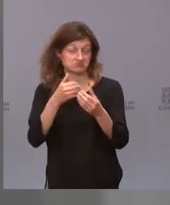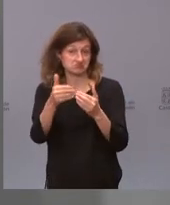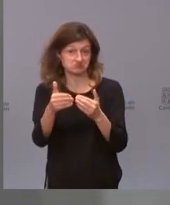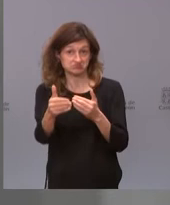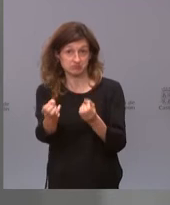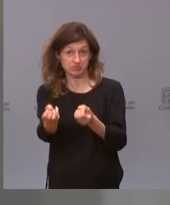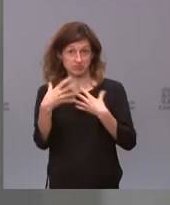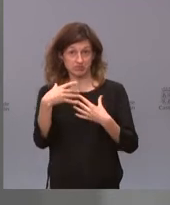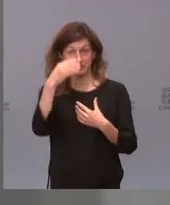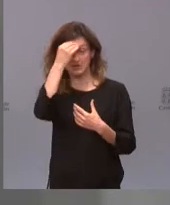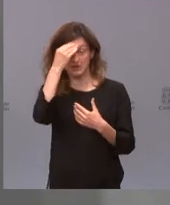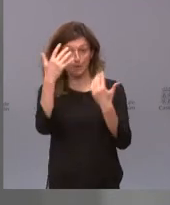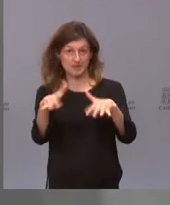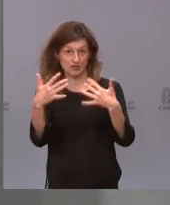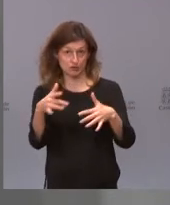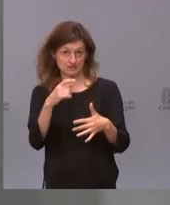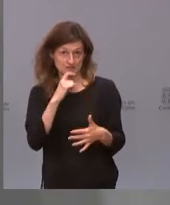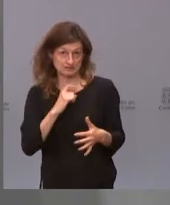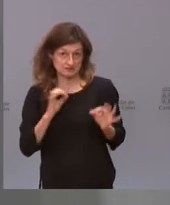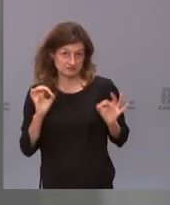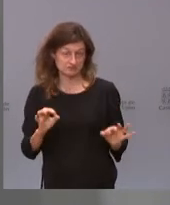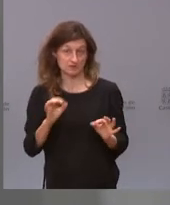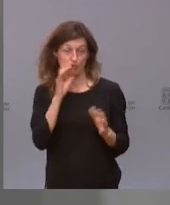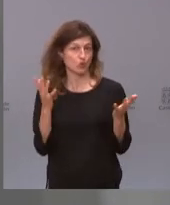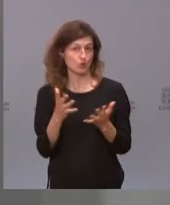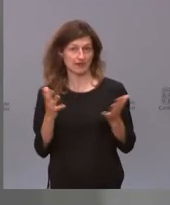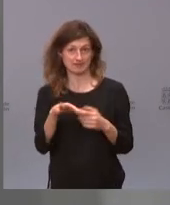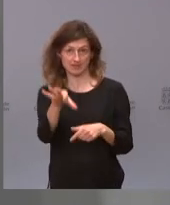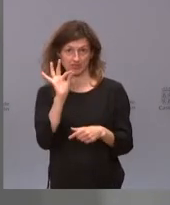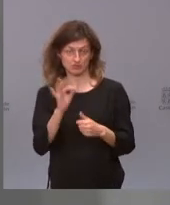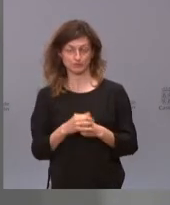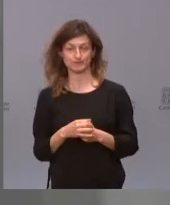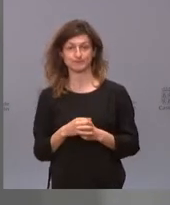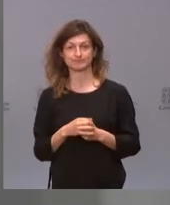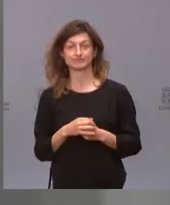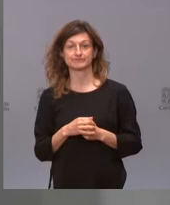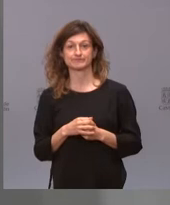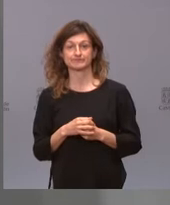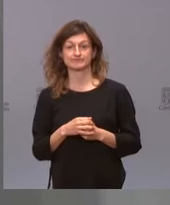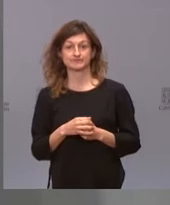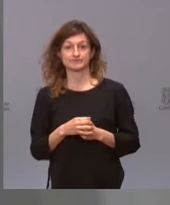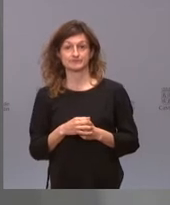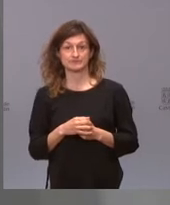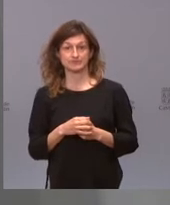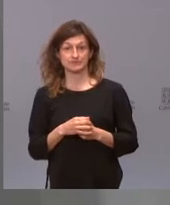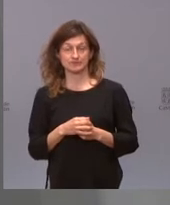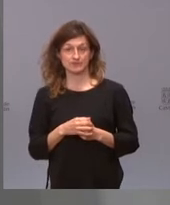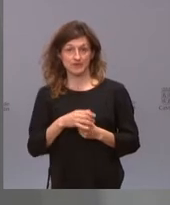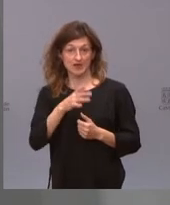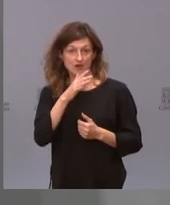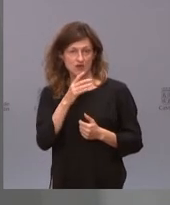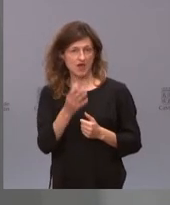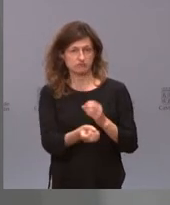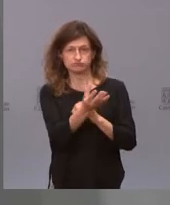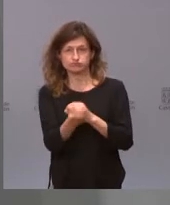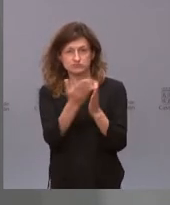este miércoles, porque esto urge tomar la decisión. Está habiendo muchos estudios